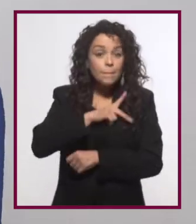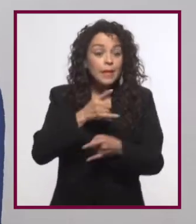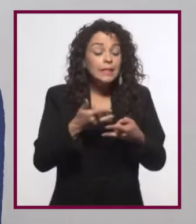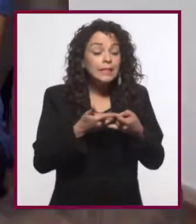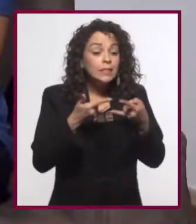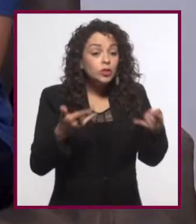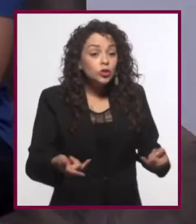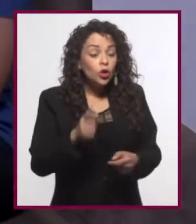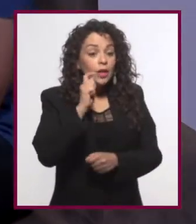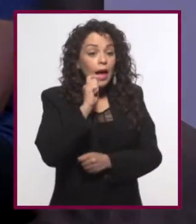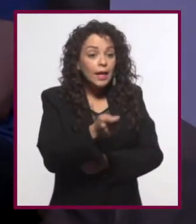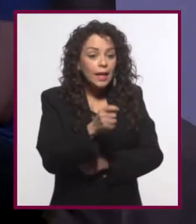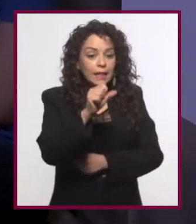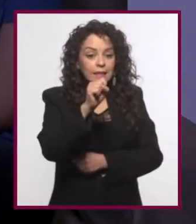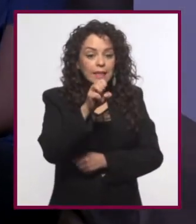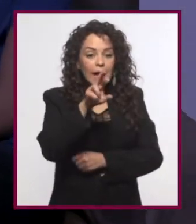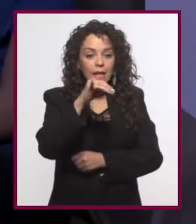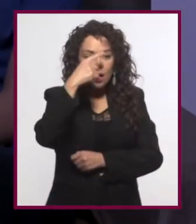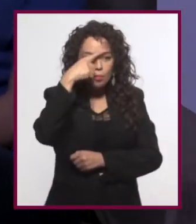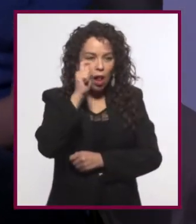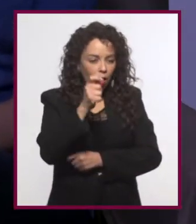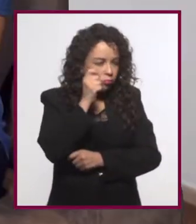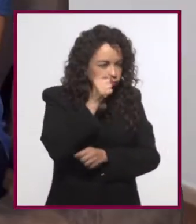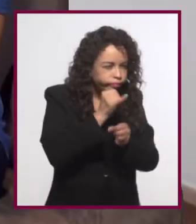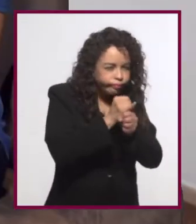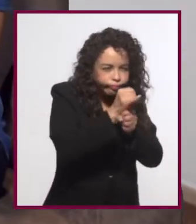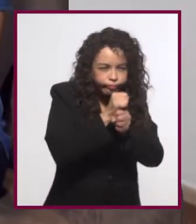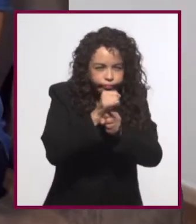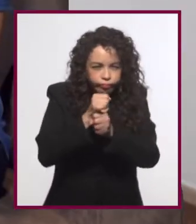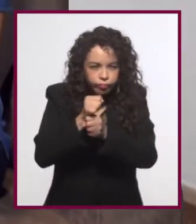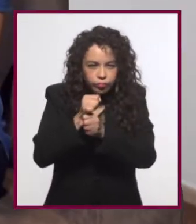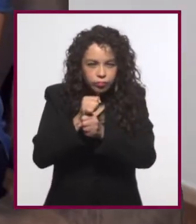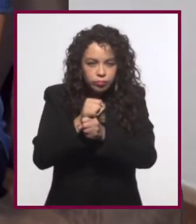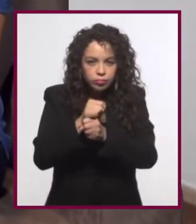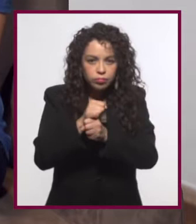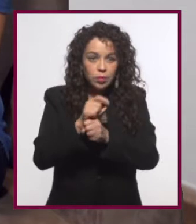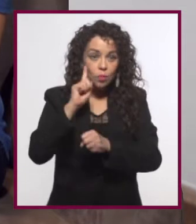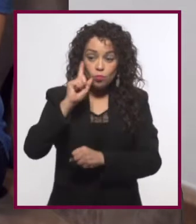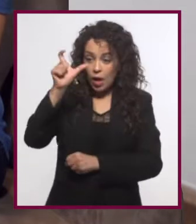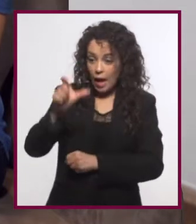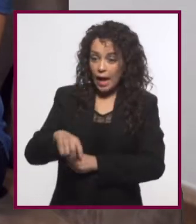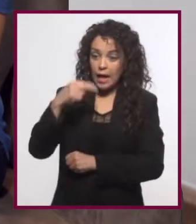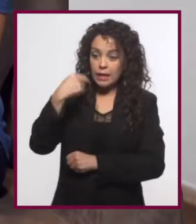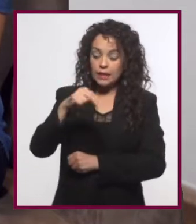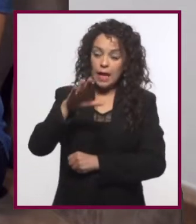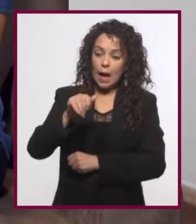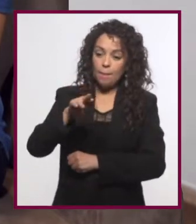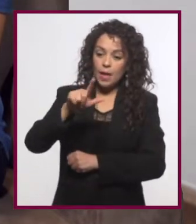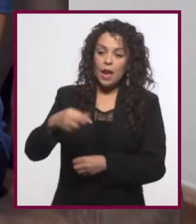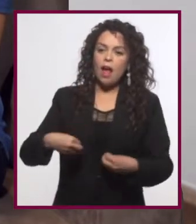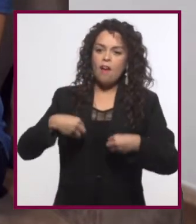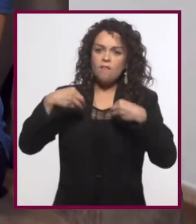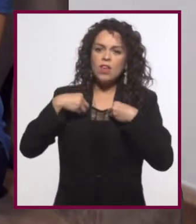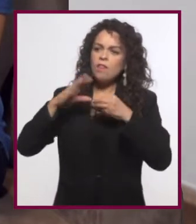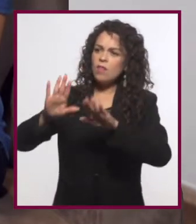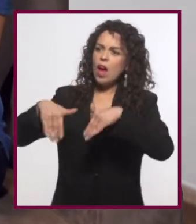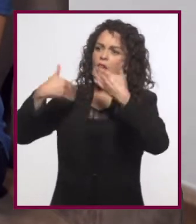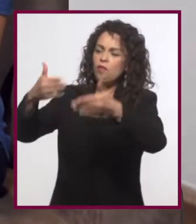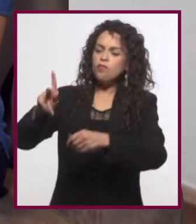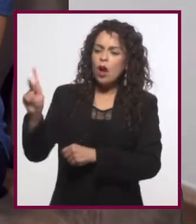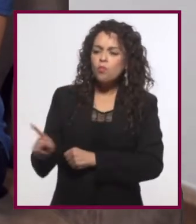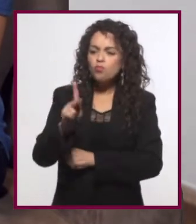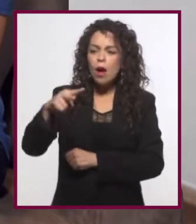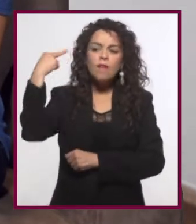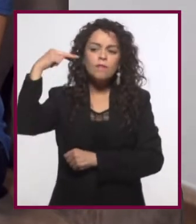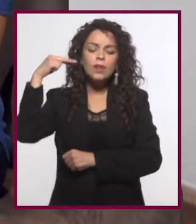Es una pequeña serie detectivesca. La protagonista se llama Camila y vive en un pueblo a las afueras de Córdoba, en Veracruz,